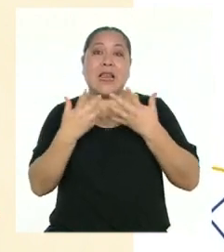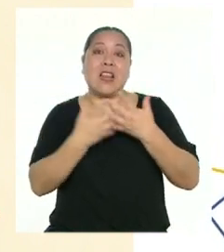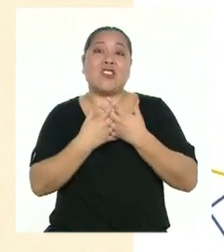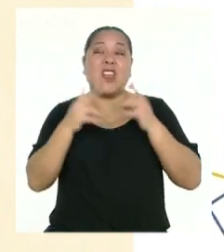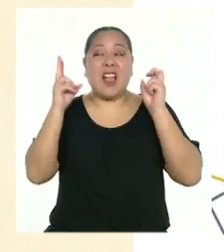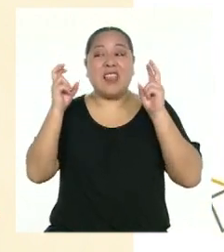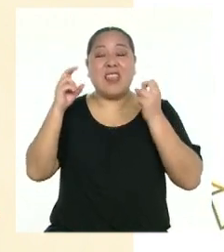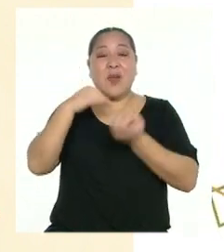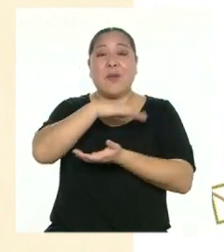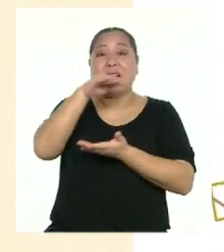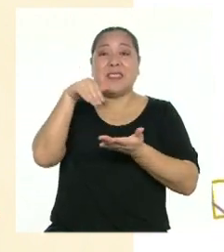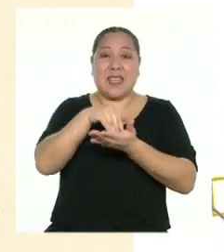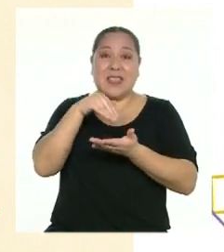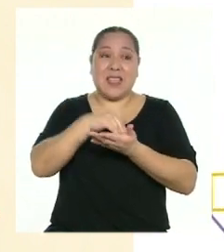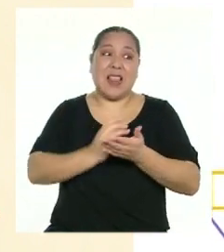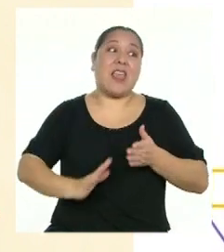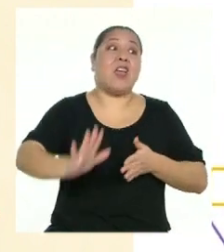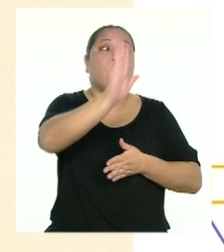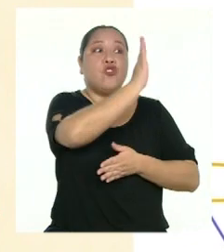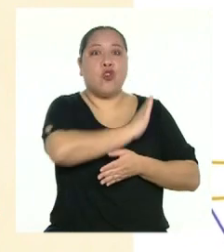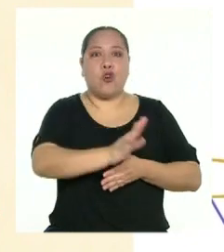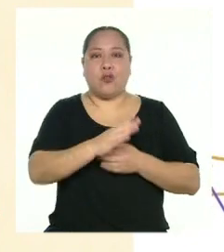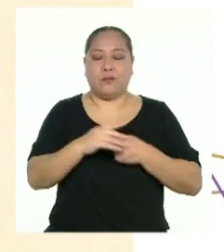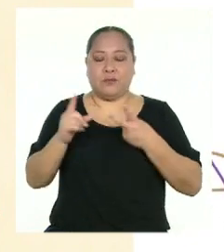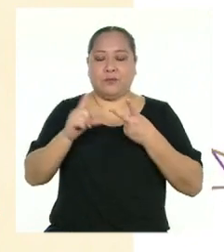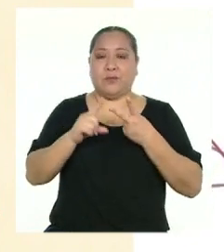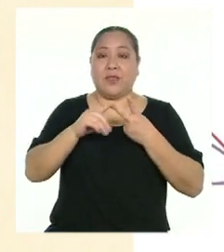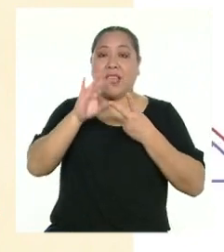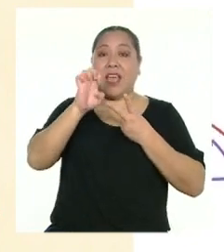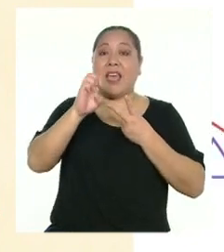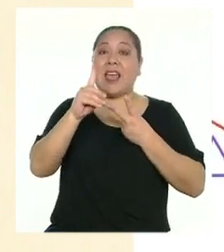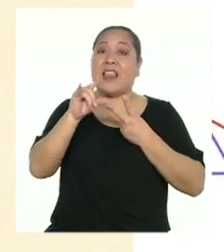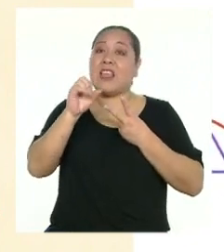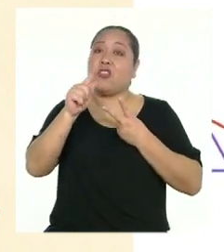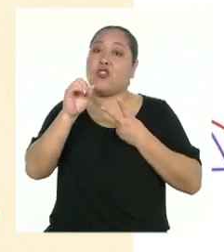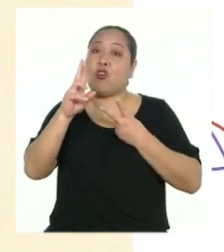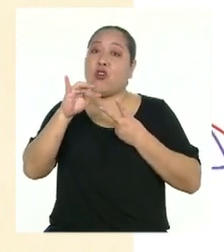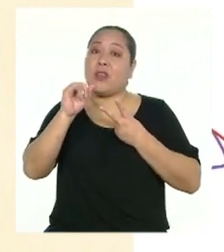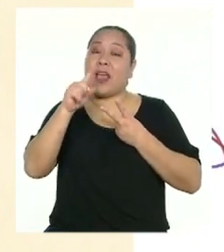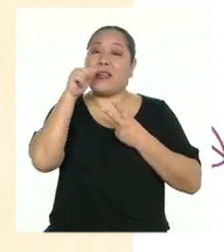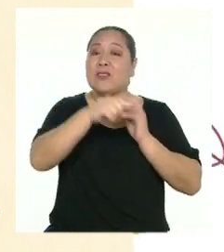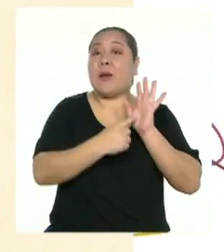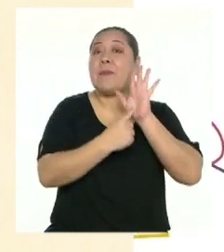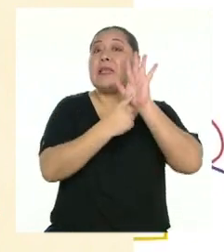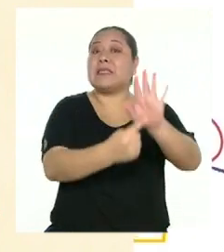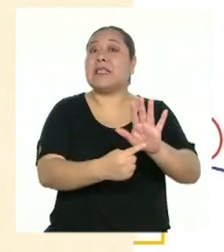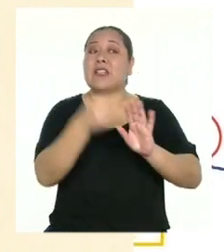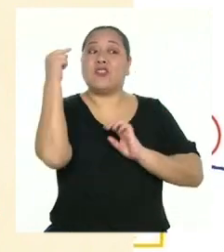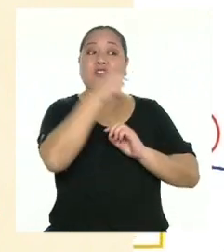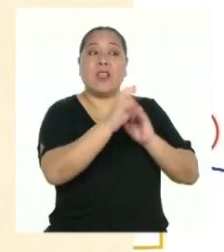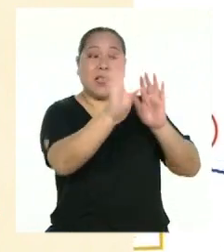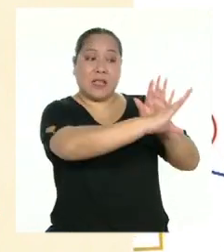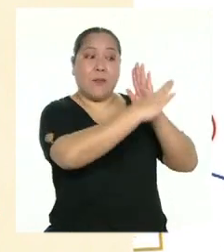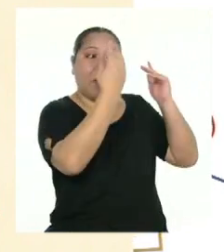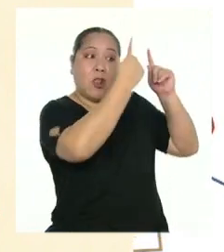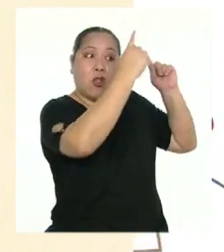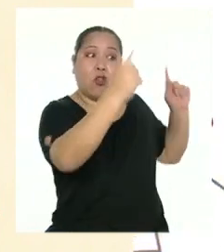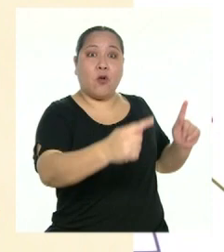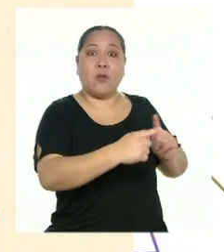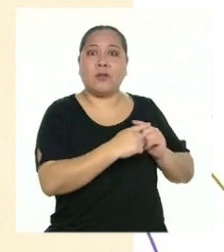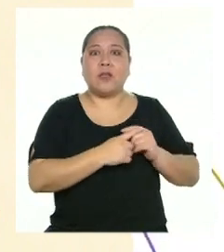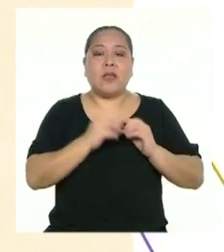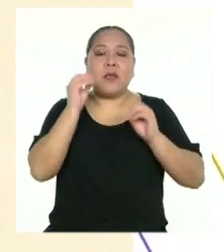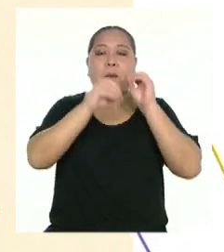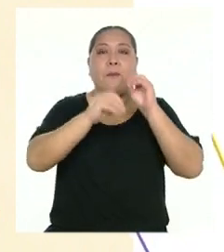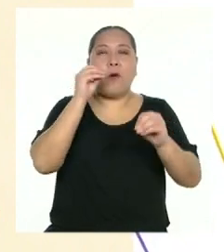con el tema central del mismo. Editorial, es un texto de presentación del periódico mural. Aquí se especifica de manera breve la